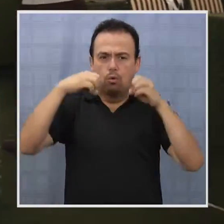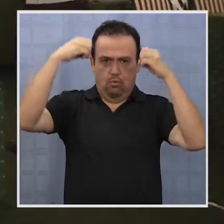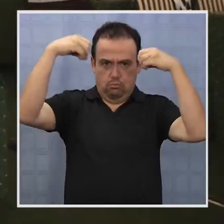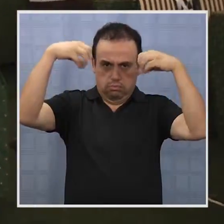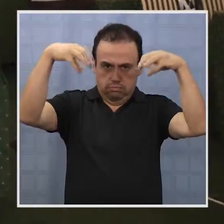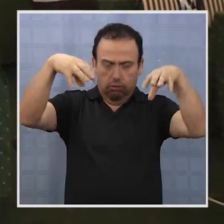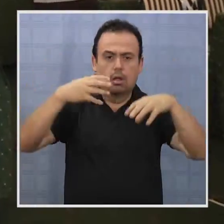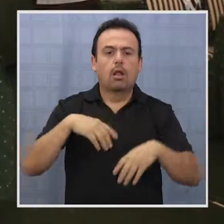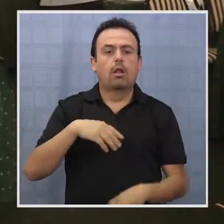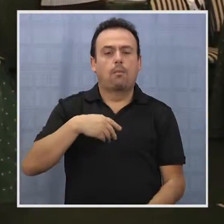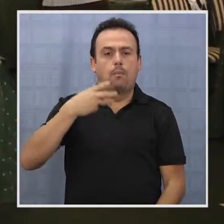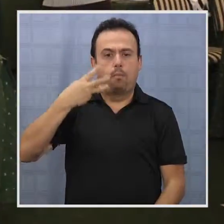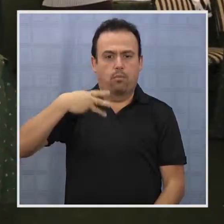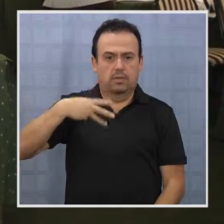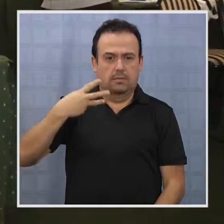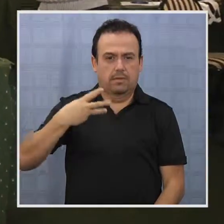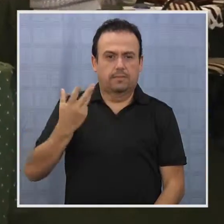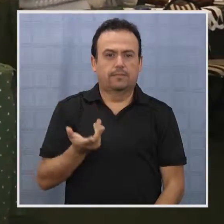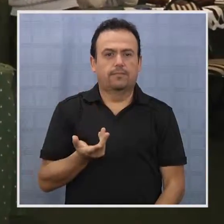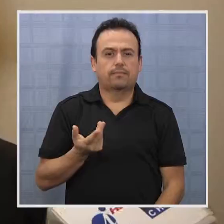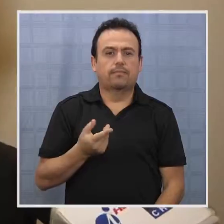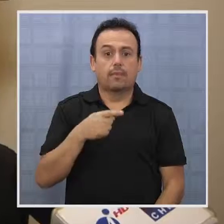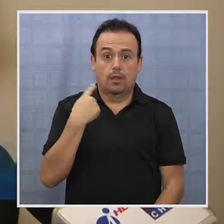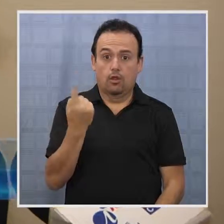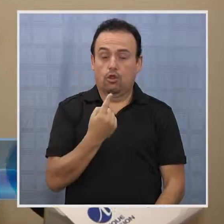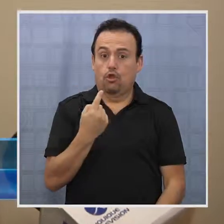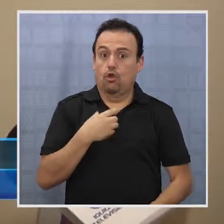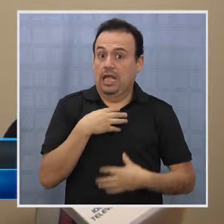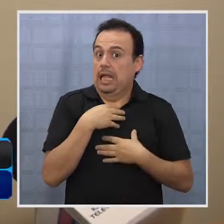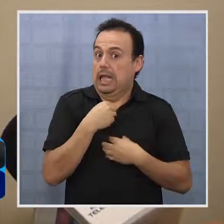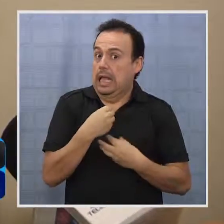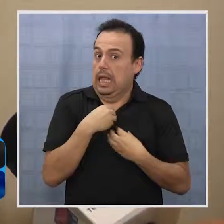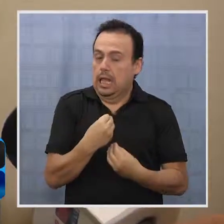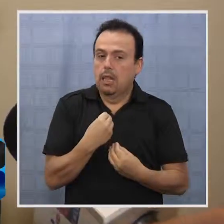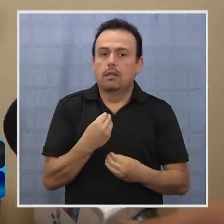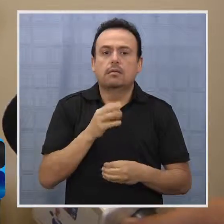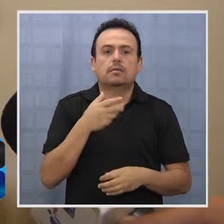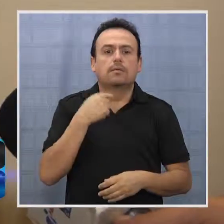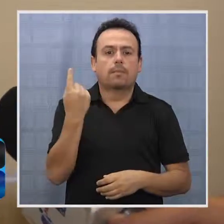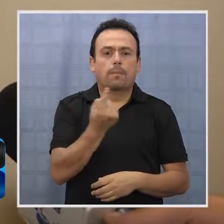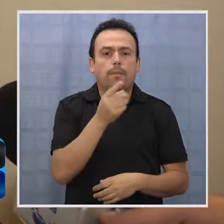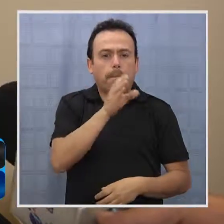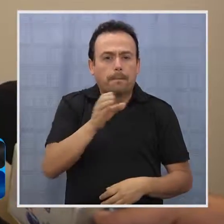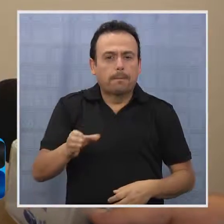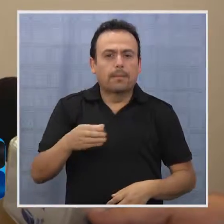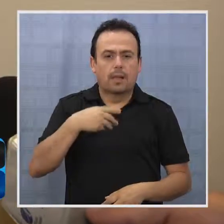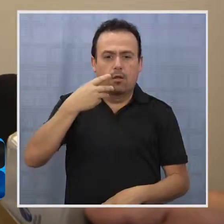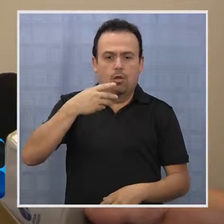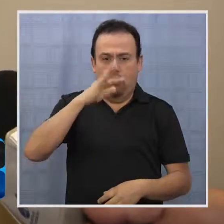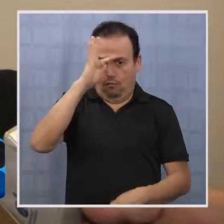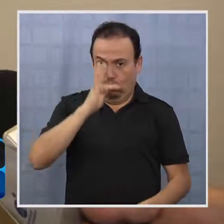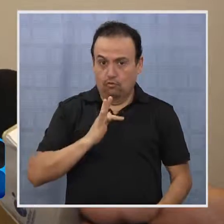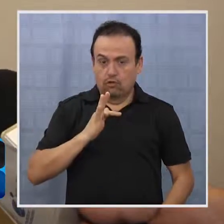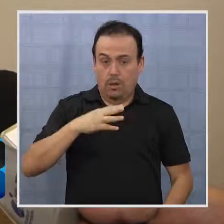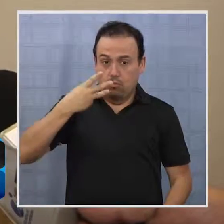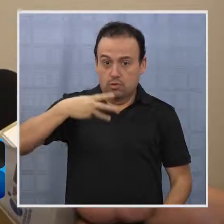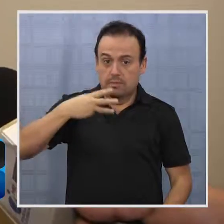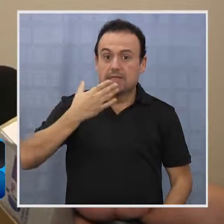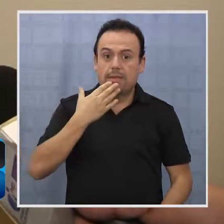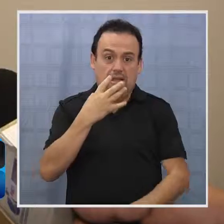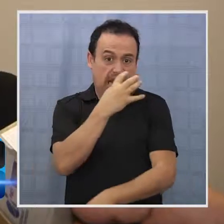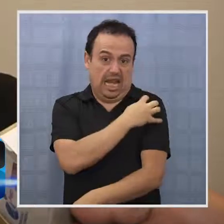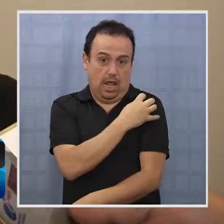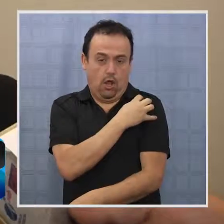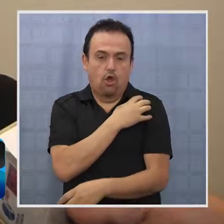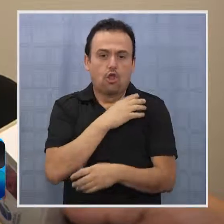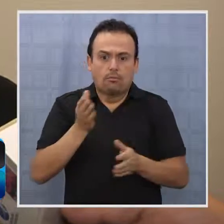Público Municipal. Por un lado la CAEM está súper interesada en desarrollar el capital humano de los funcionarios municipales y de los gobiernos regionales